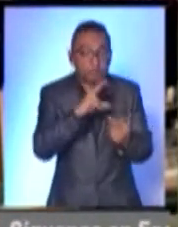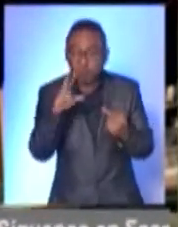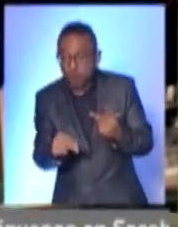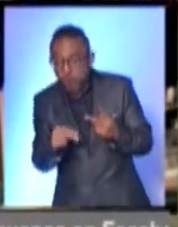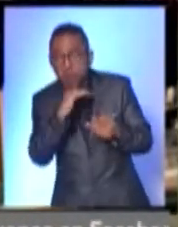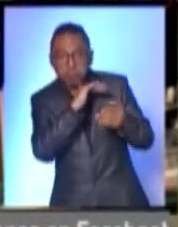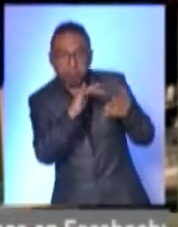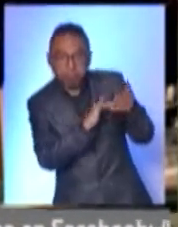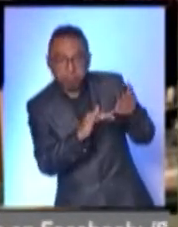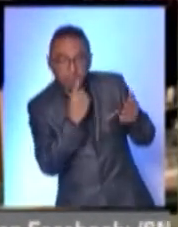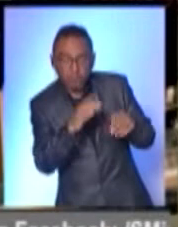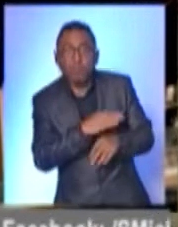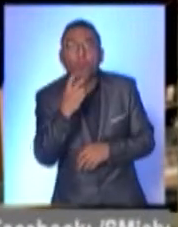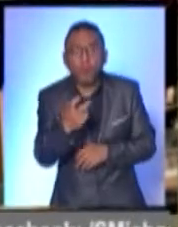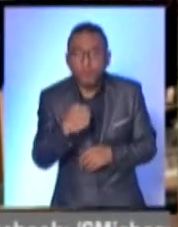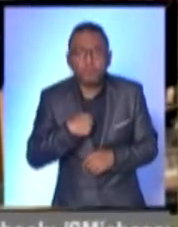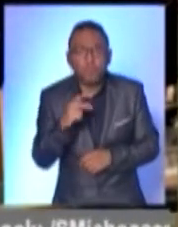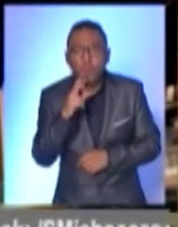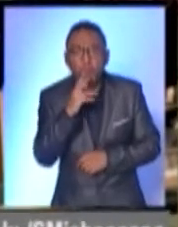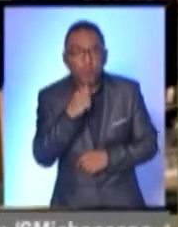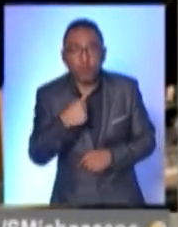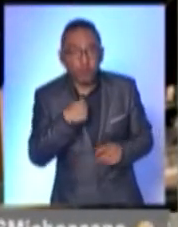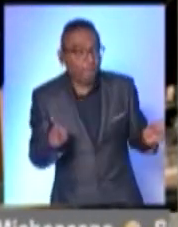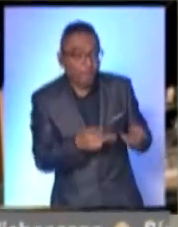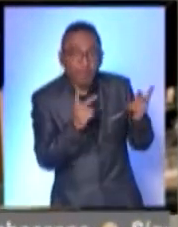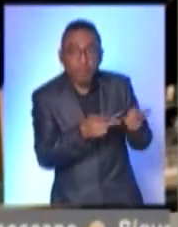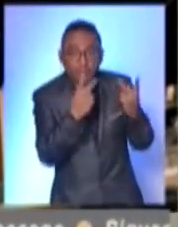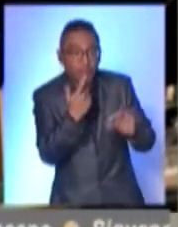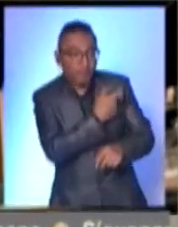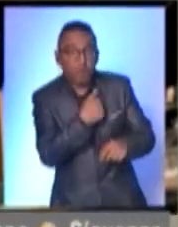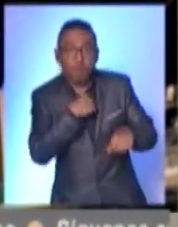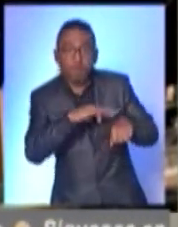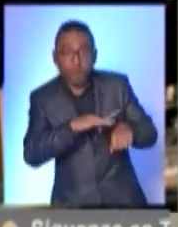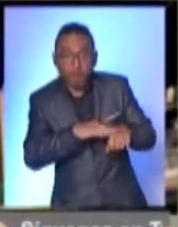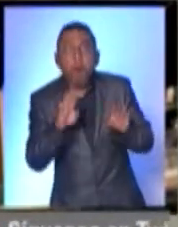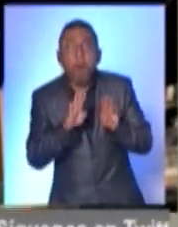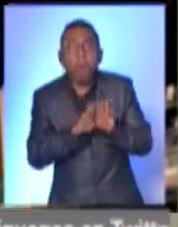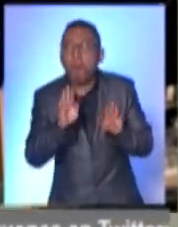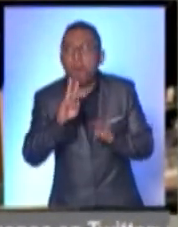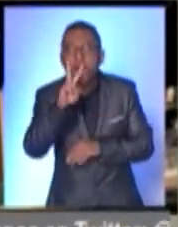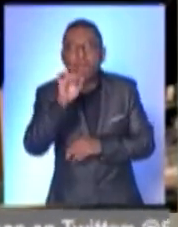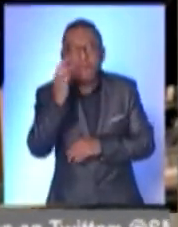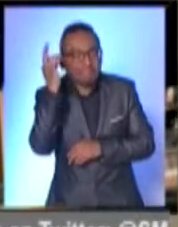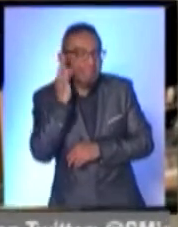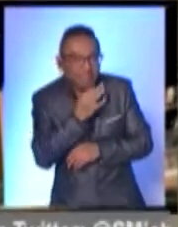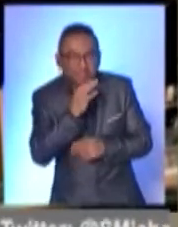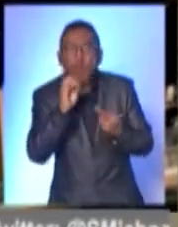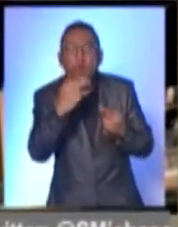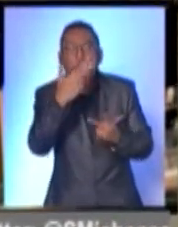por eso dices, ¿por qué tú no vendes la vacuna en tu consultorio como una de varicela o como una de hepatitis? Porque